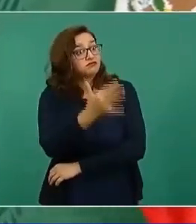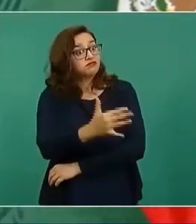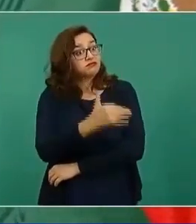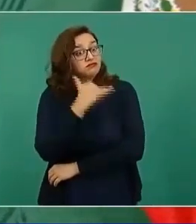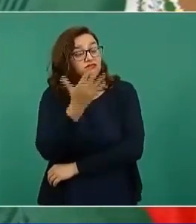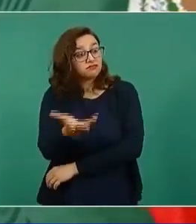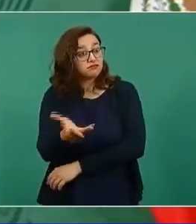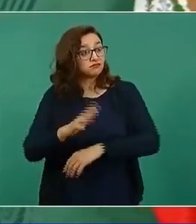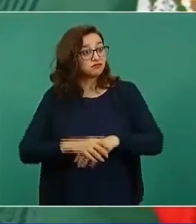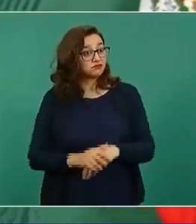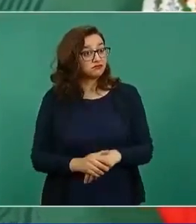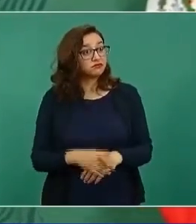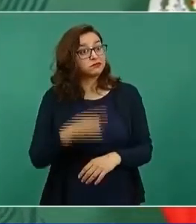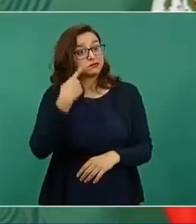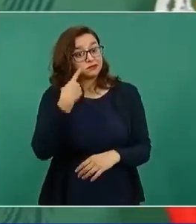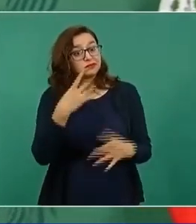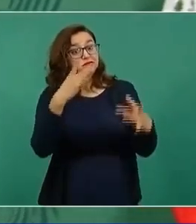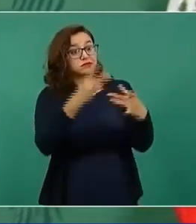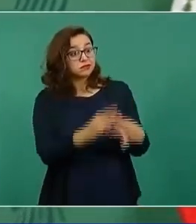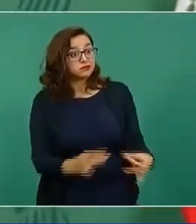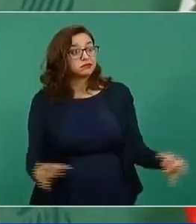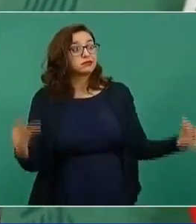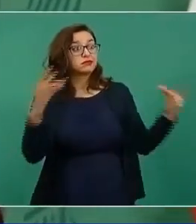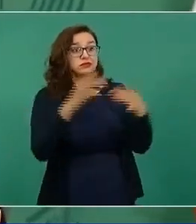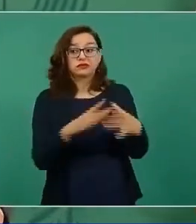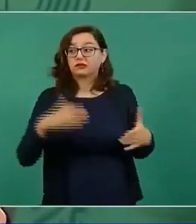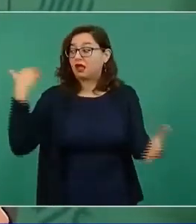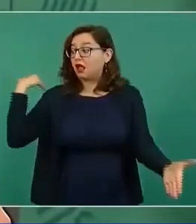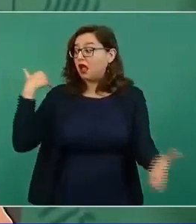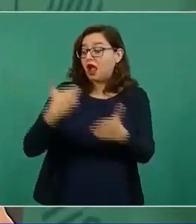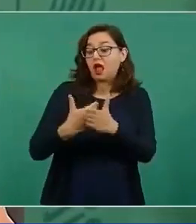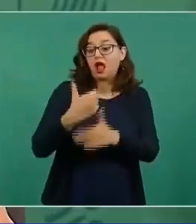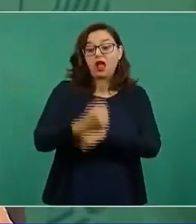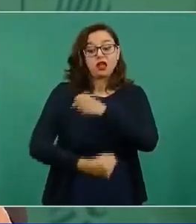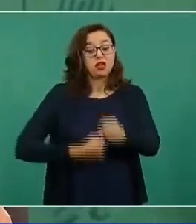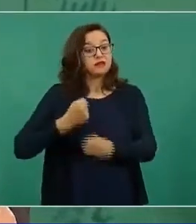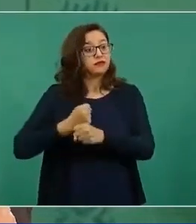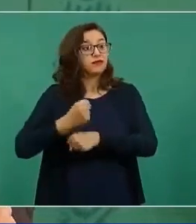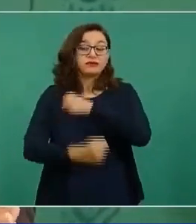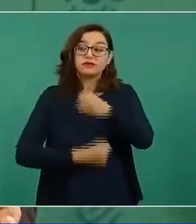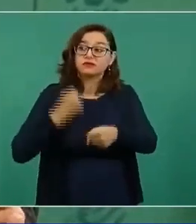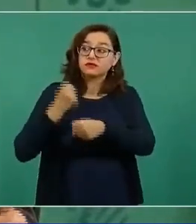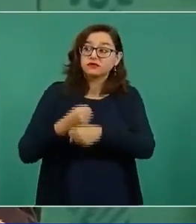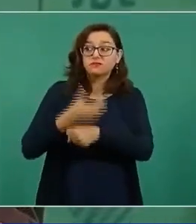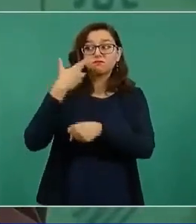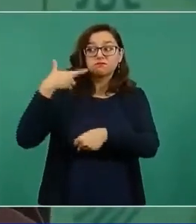cómo habían saqueado al país en los últimos tiempos,